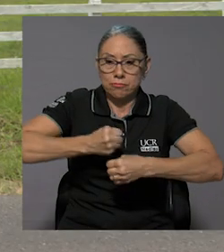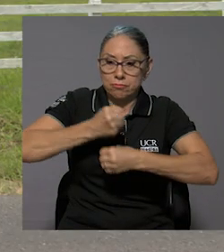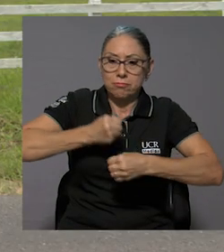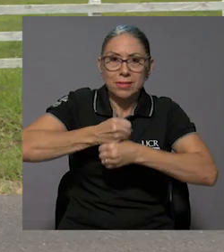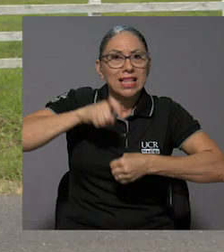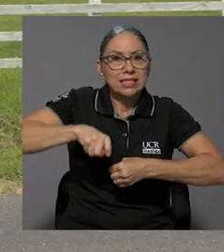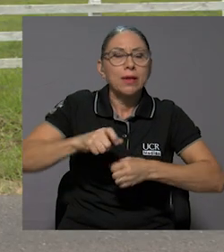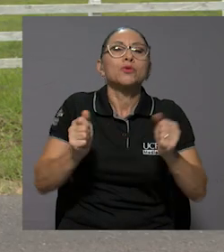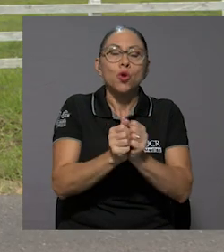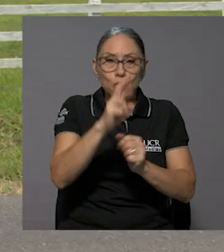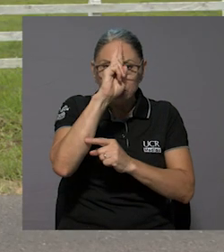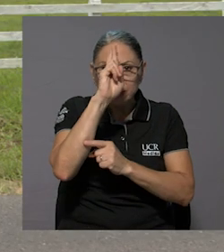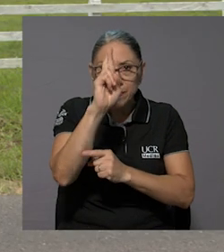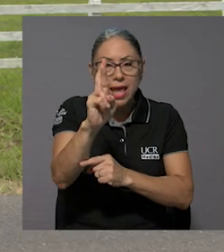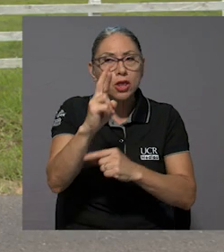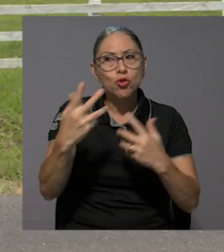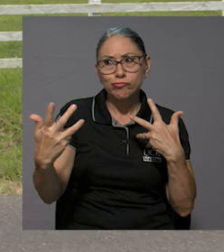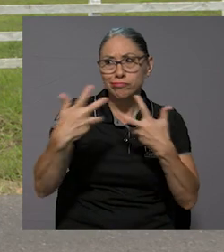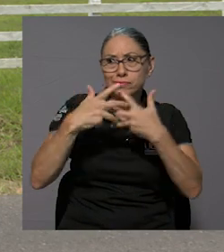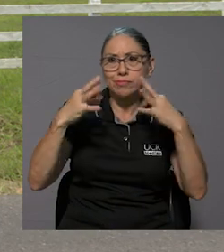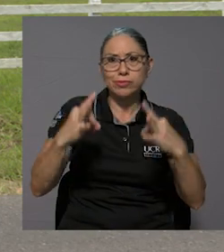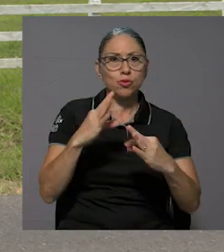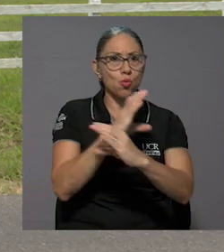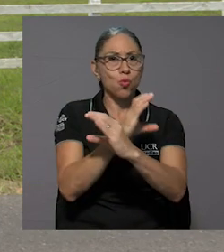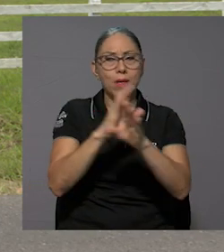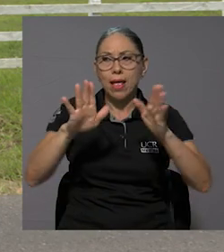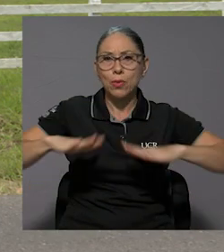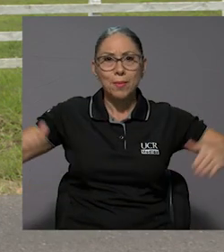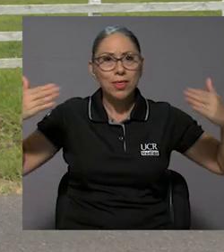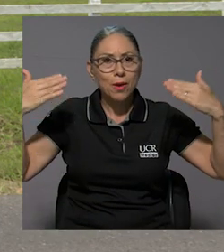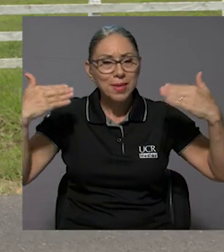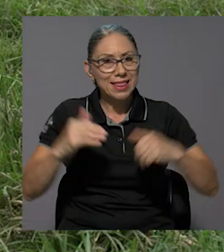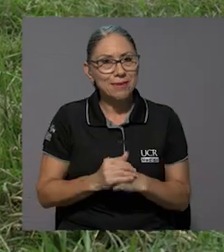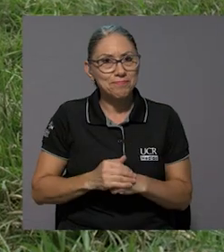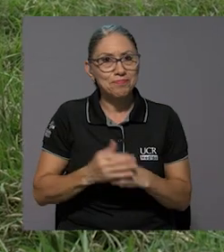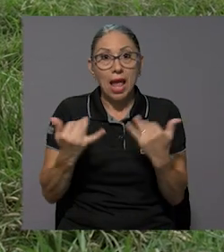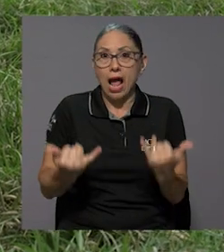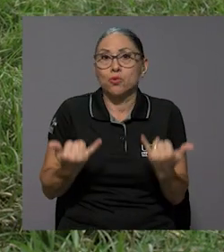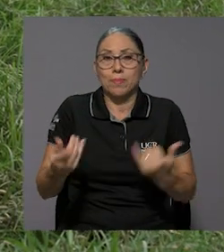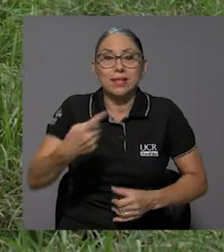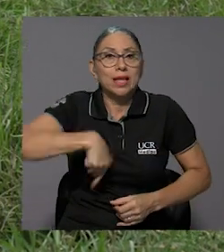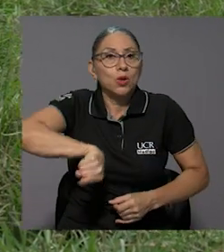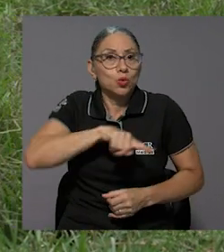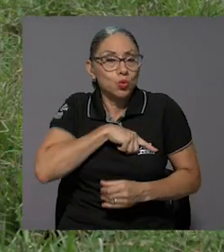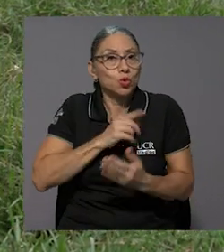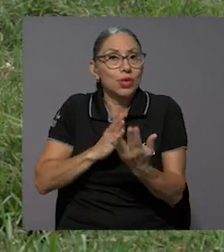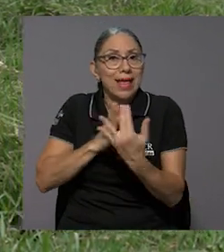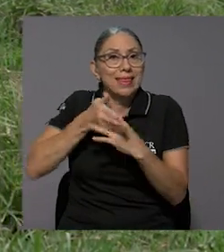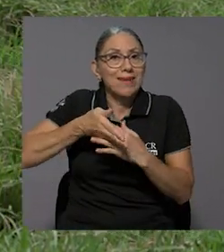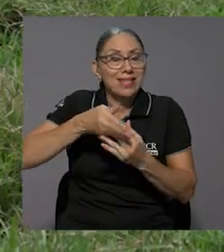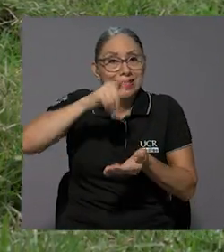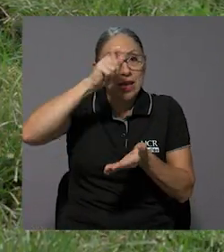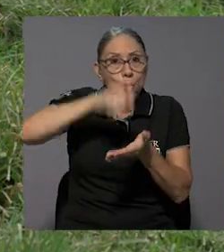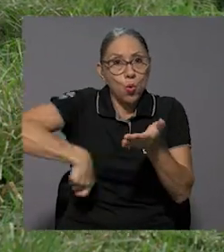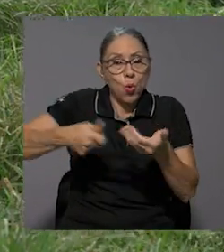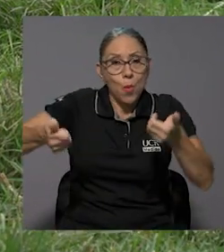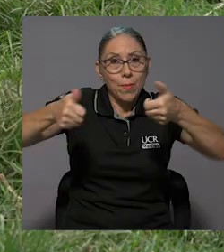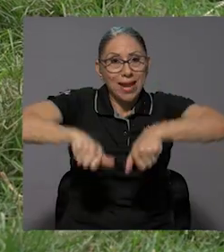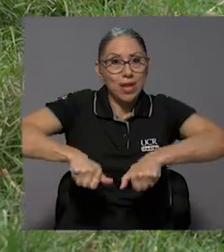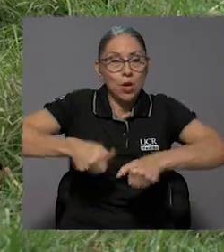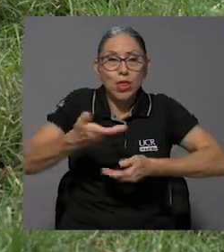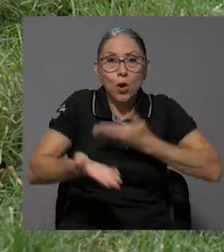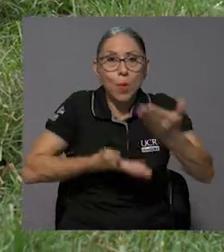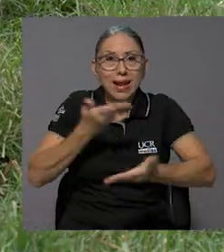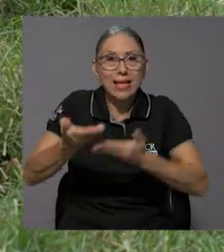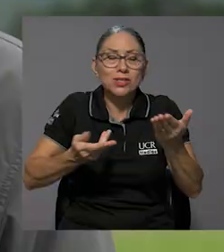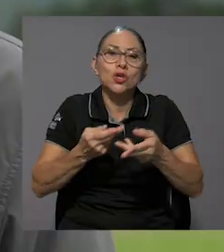pero siempre en respeto y en armonía con el medio ambiente. Lo que hemos hecho actualmente es reforzar a través de un convenio de cooperación, un